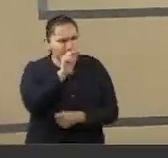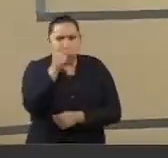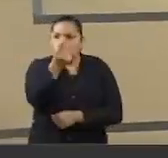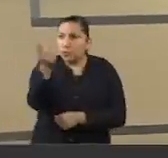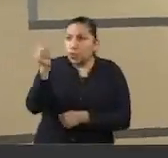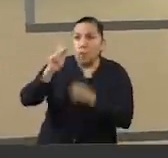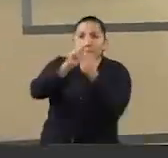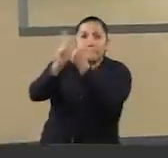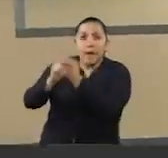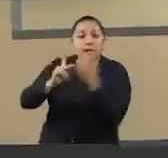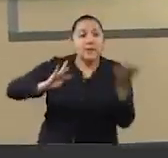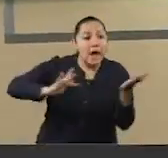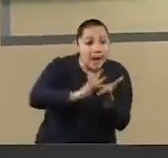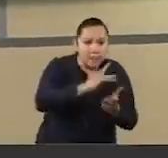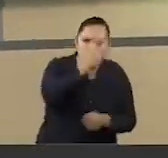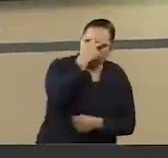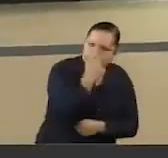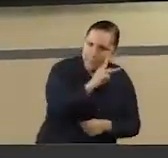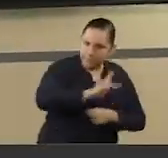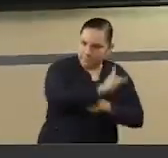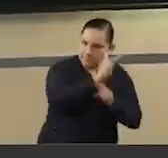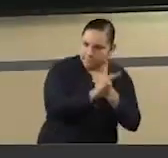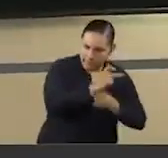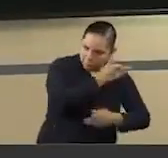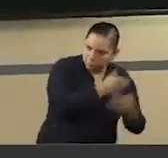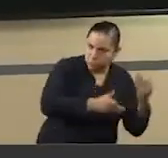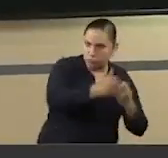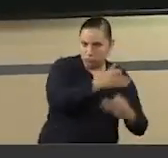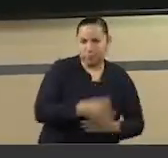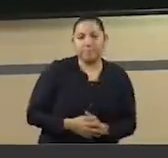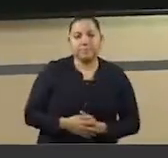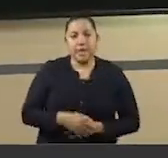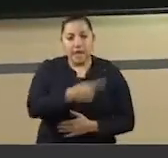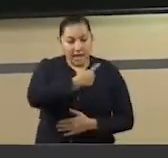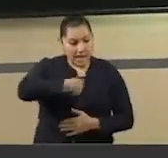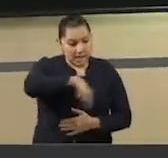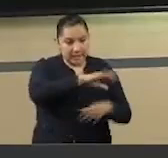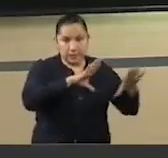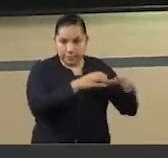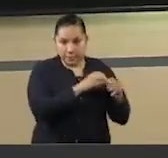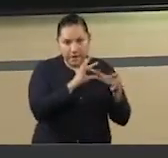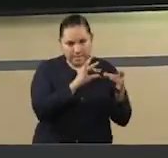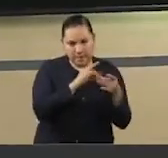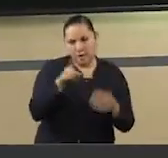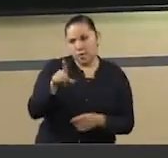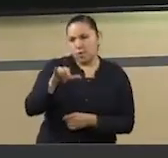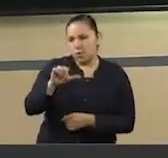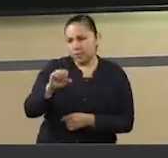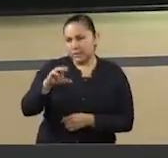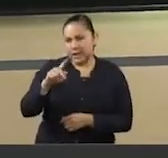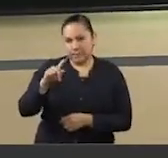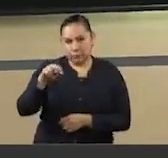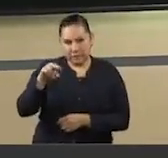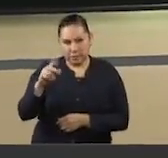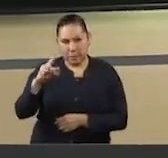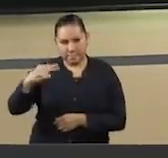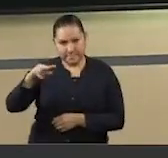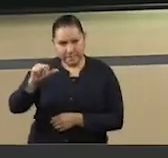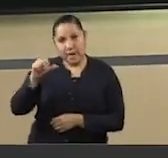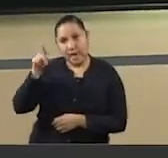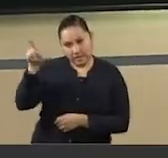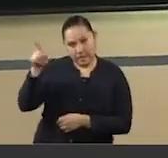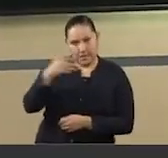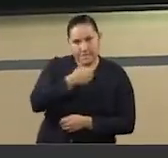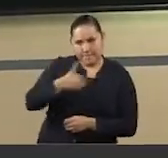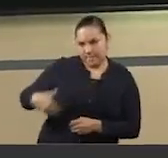El Pleno del Senado ratificó el nombramiento de Luis Javier Campuzano Piña, quien fue designado por el Ejecutivo Federal como Embajador